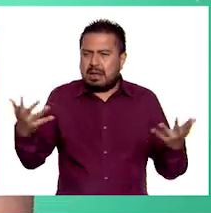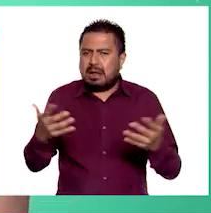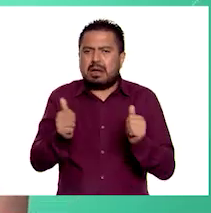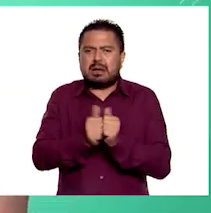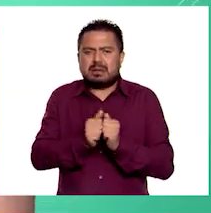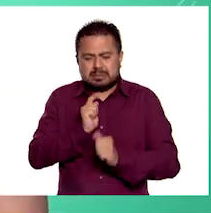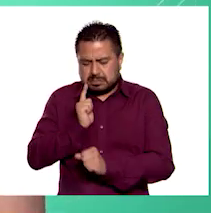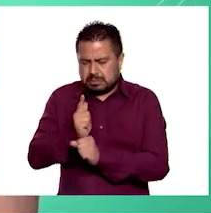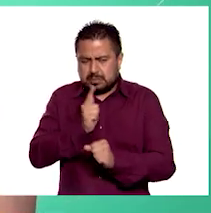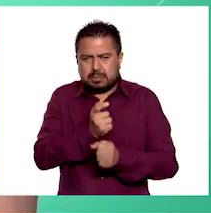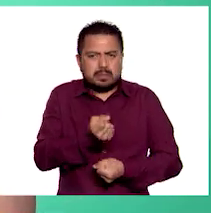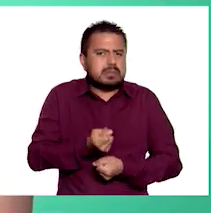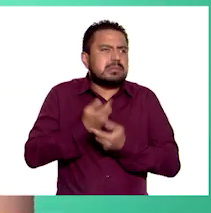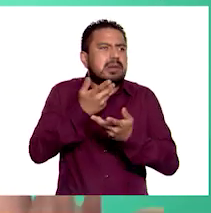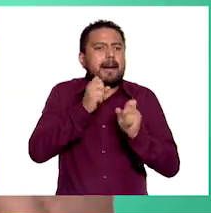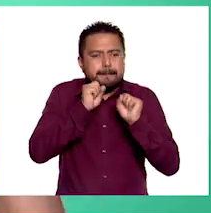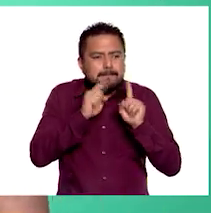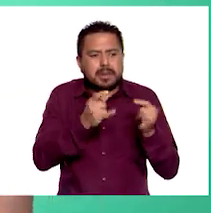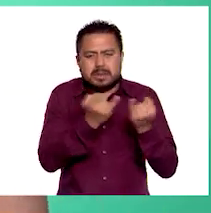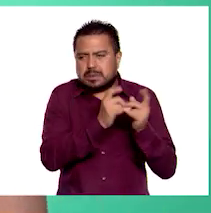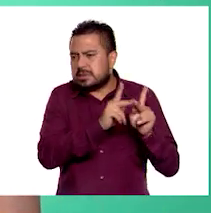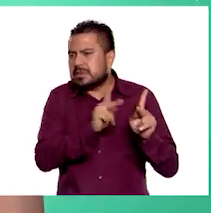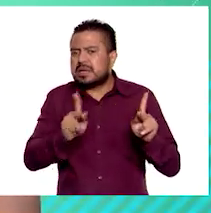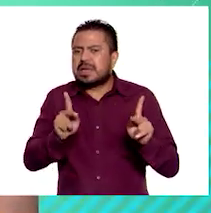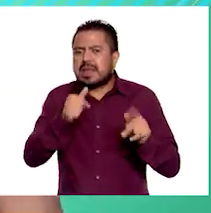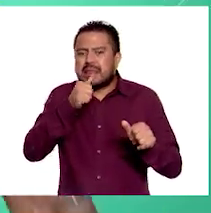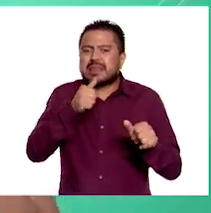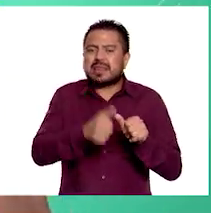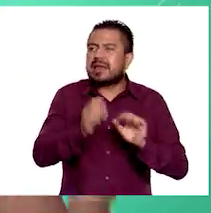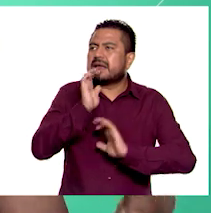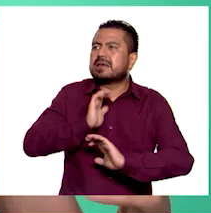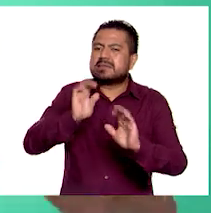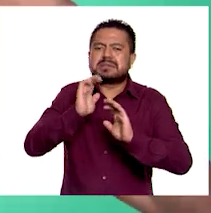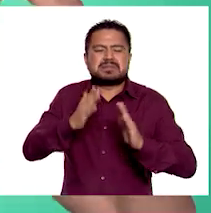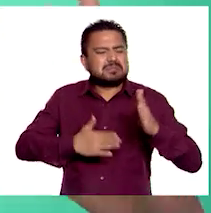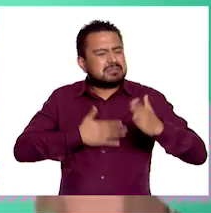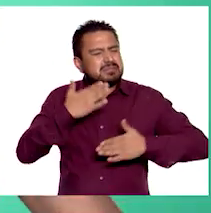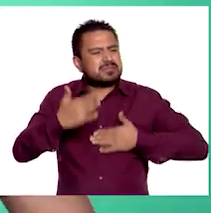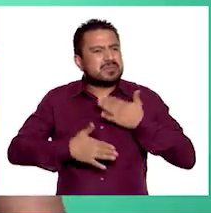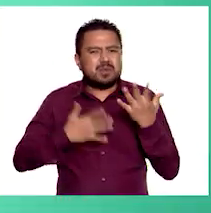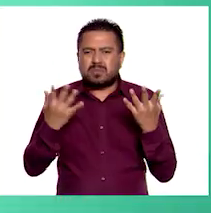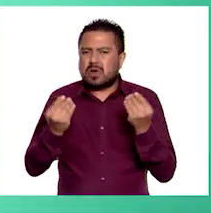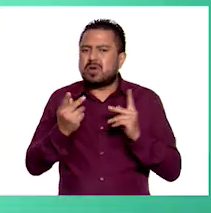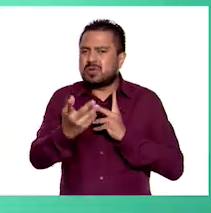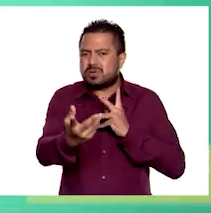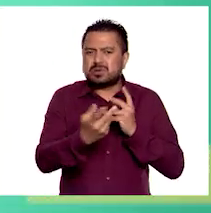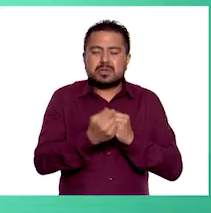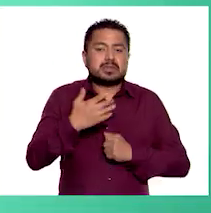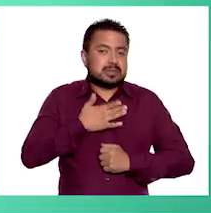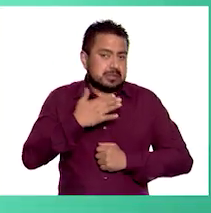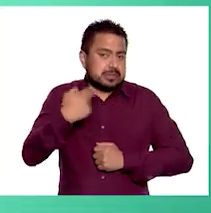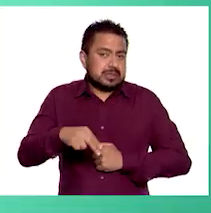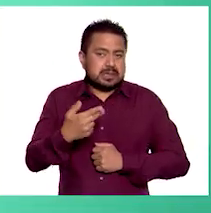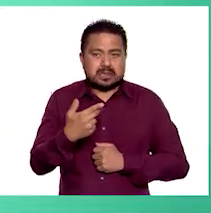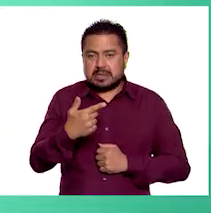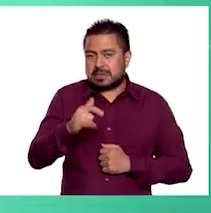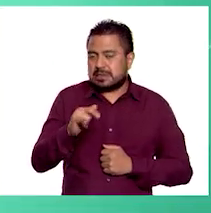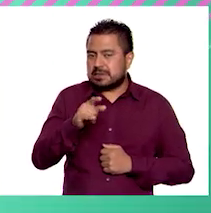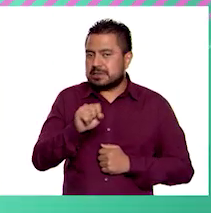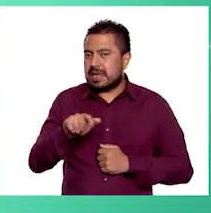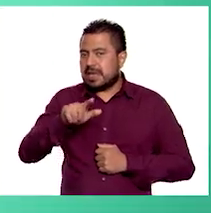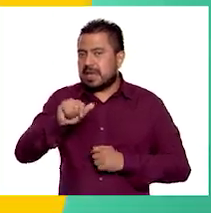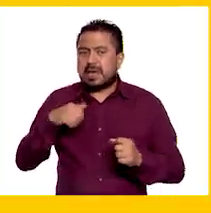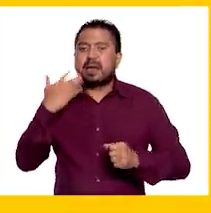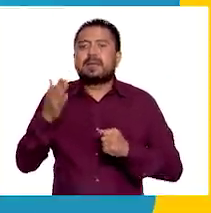identificar frases que se repiten en letras de canciones. ¡Nos vamos a divertir mucho! Yo soy Gisela Sierra. ¡Hasta la